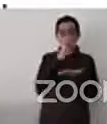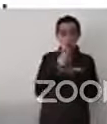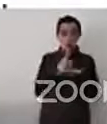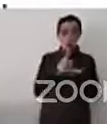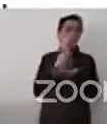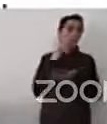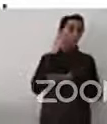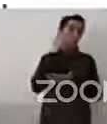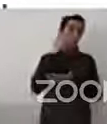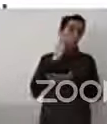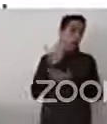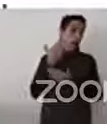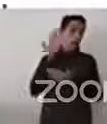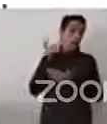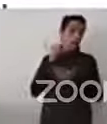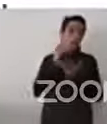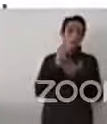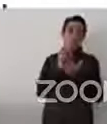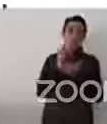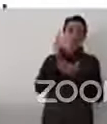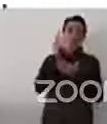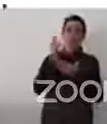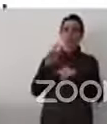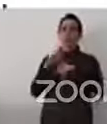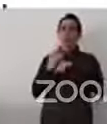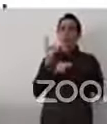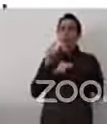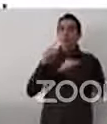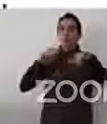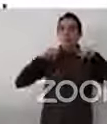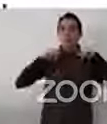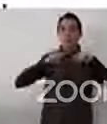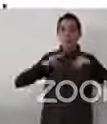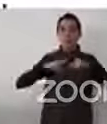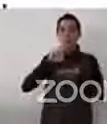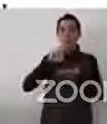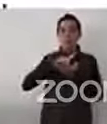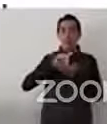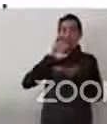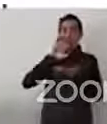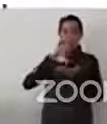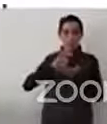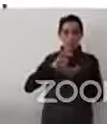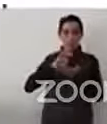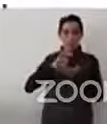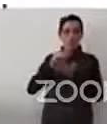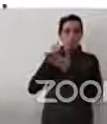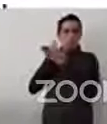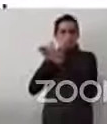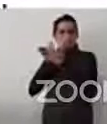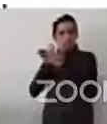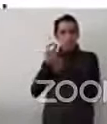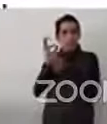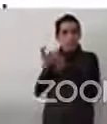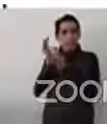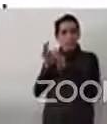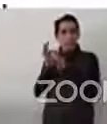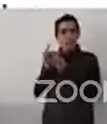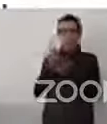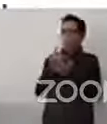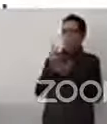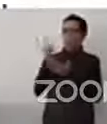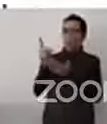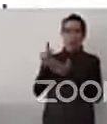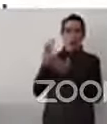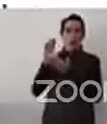para promover la inclusión de personas con discapacidad. Eso es un enfoque diferencial. Están atendiendo